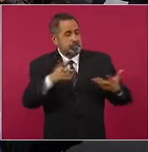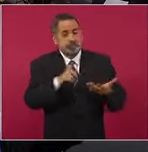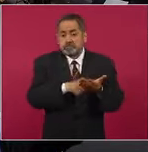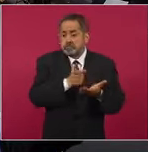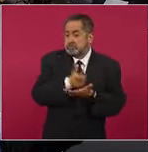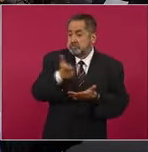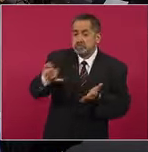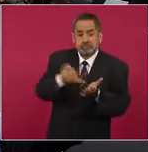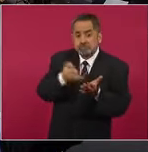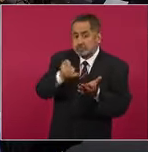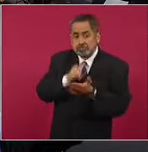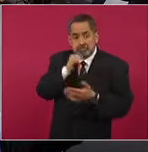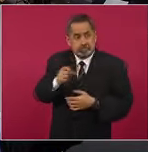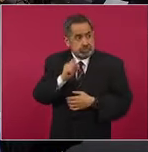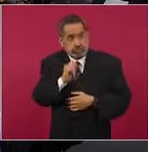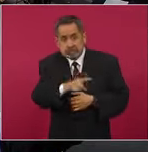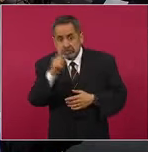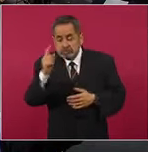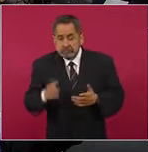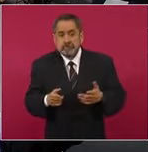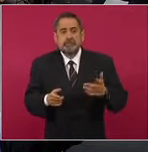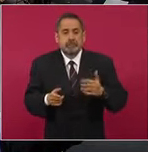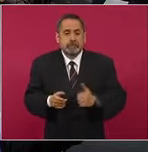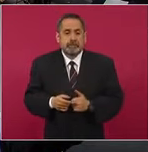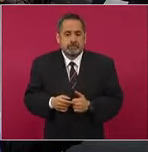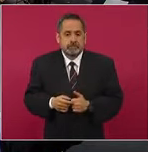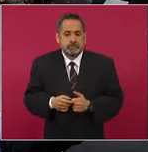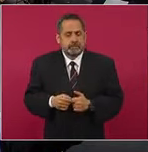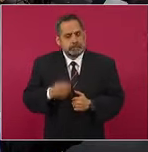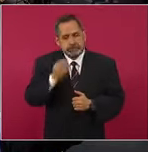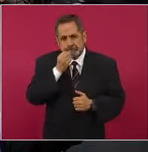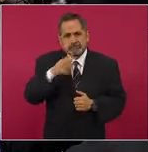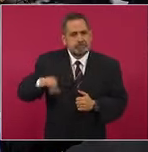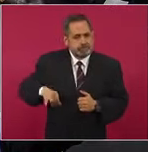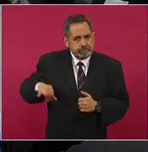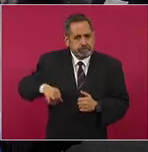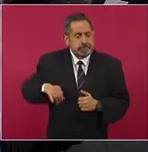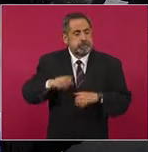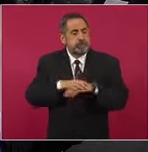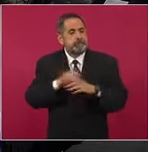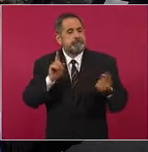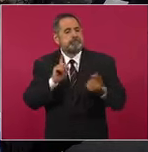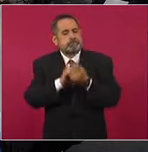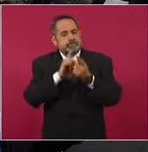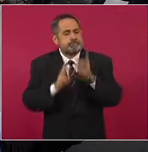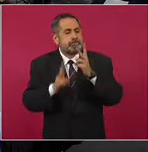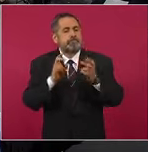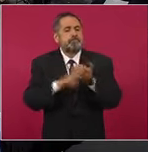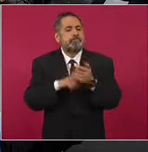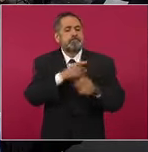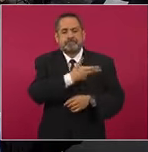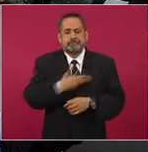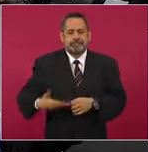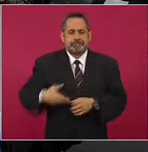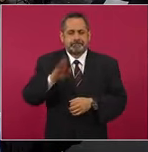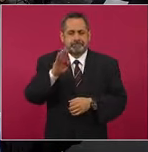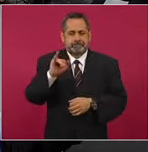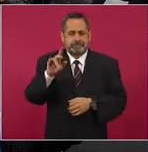pagaban impuestos. Fue muy interesante, porque cuando nos vimos con el presidente Biden